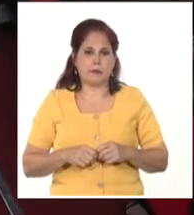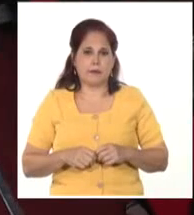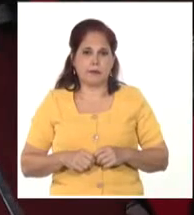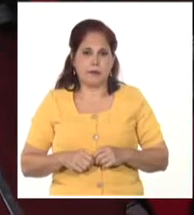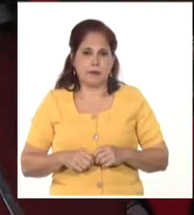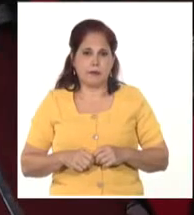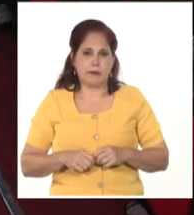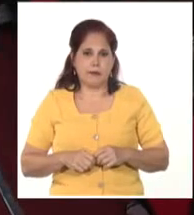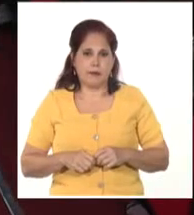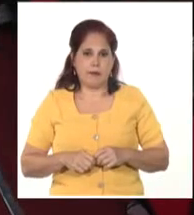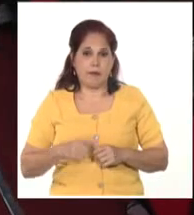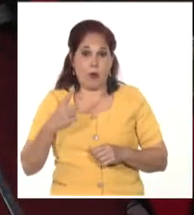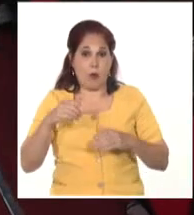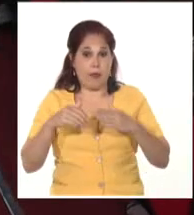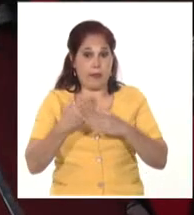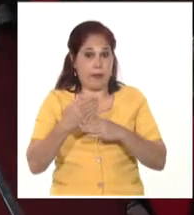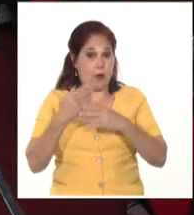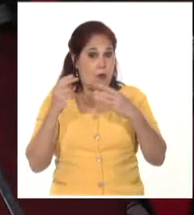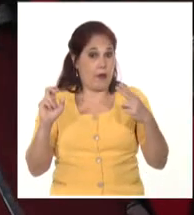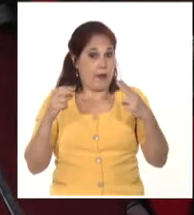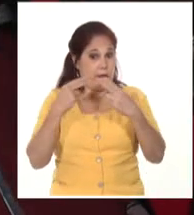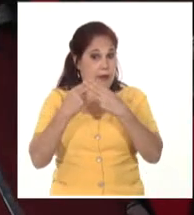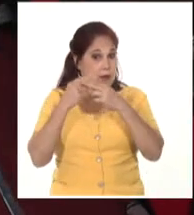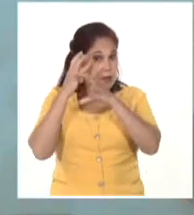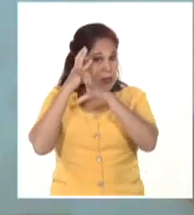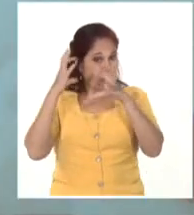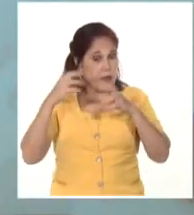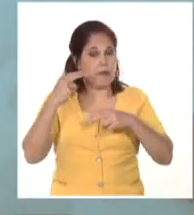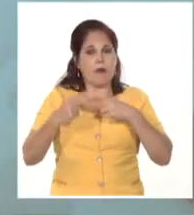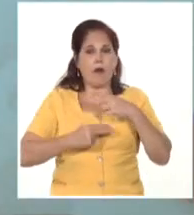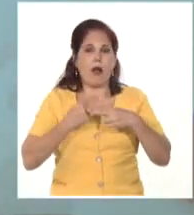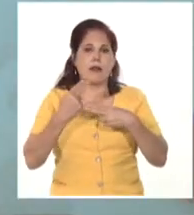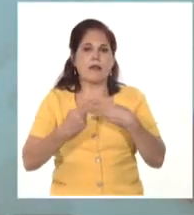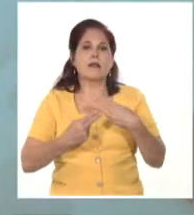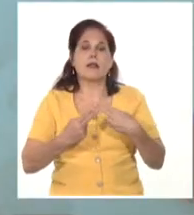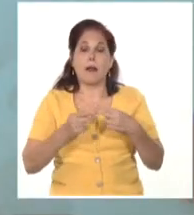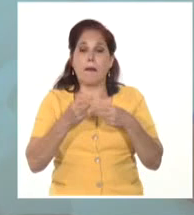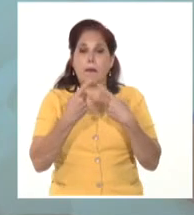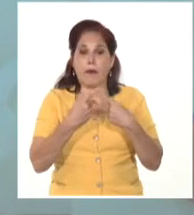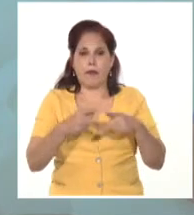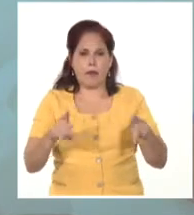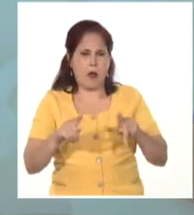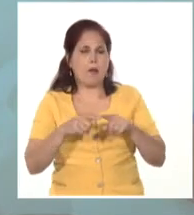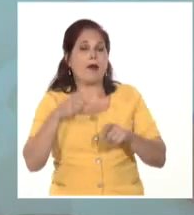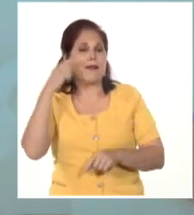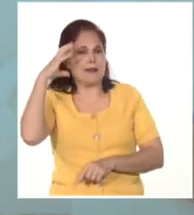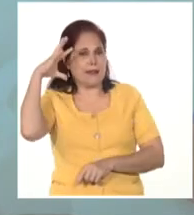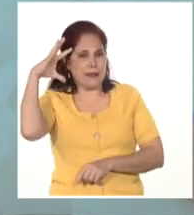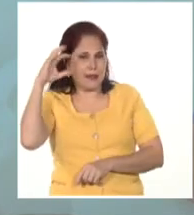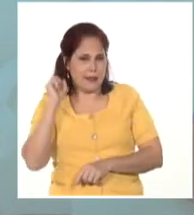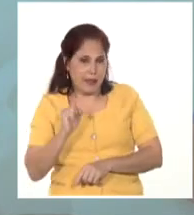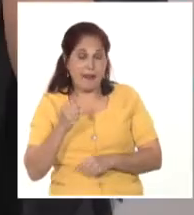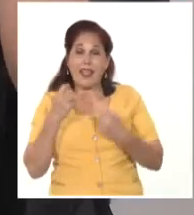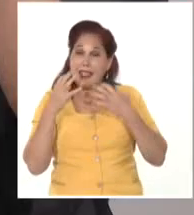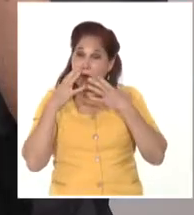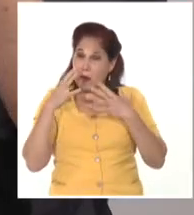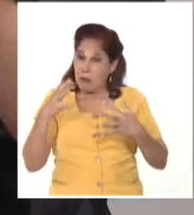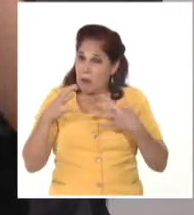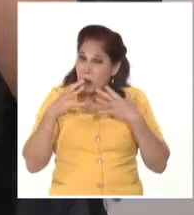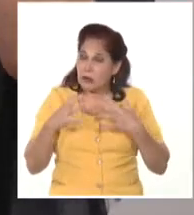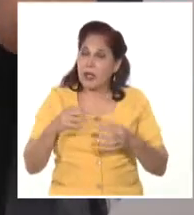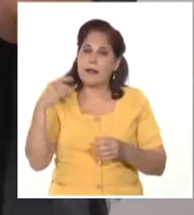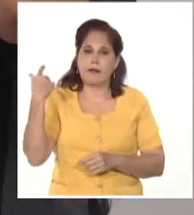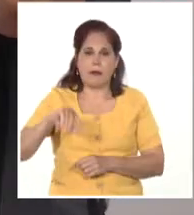propósito, una jornada científica realizan sus profesionales porque entienden la necesidad de sistematizar